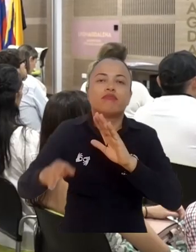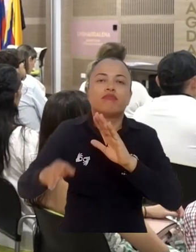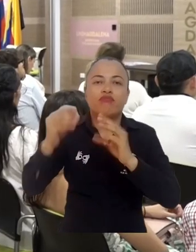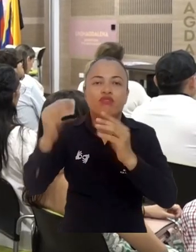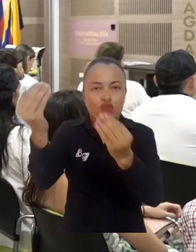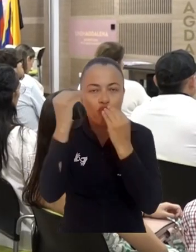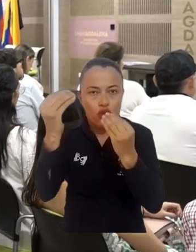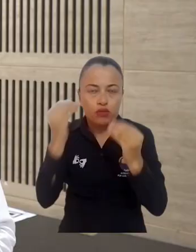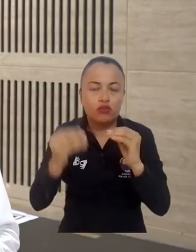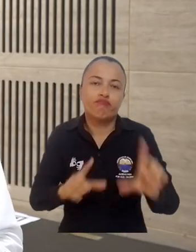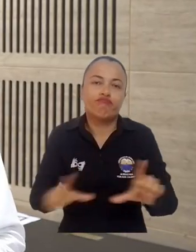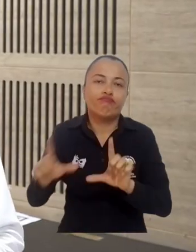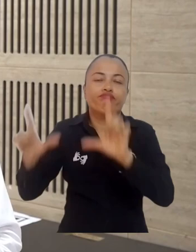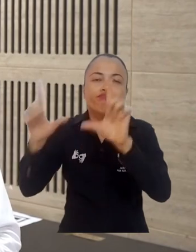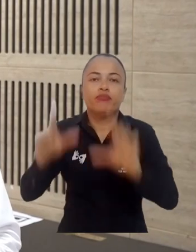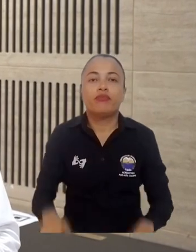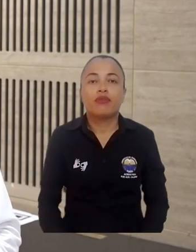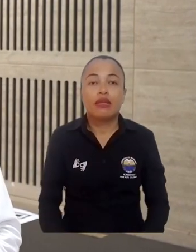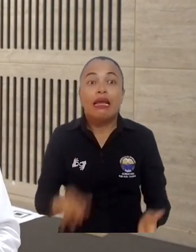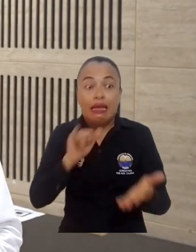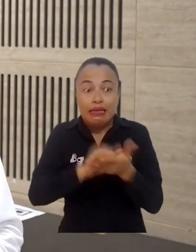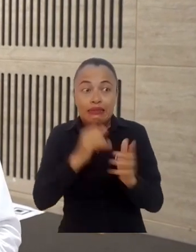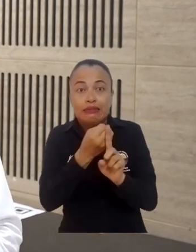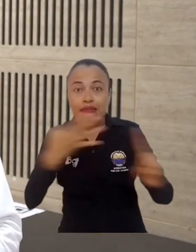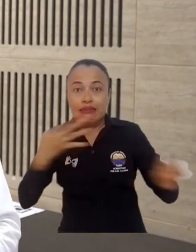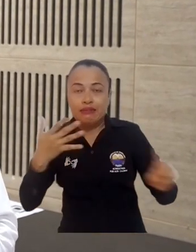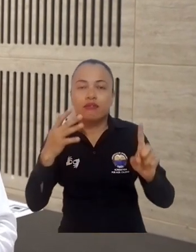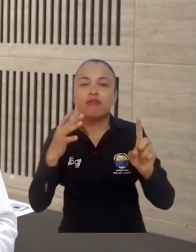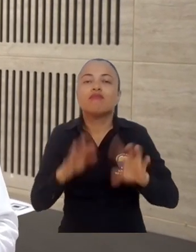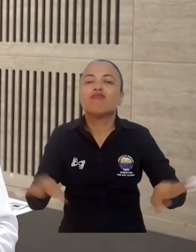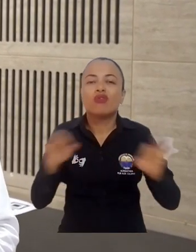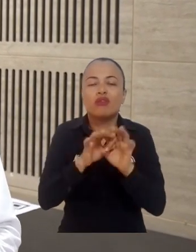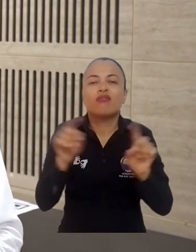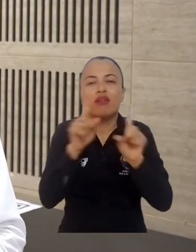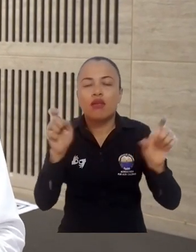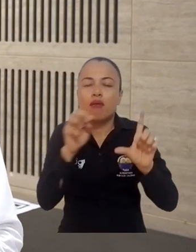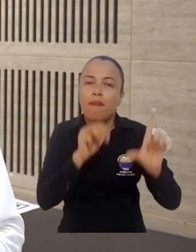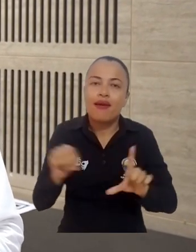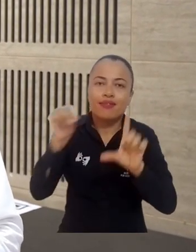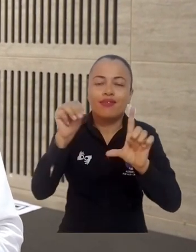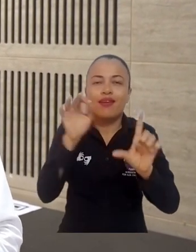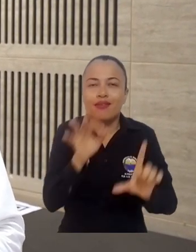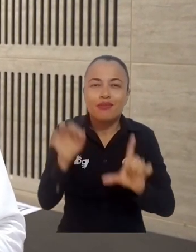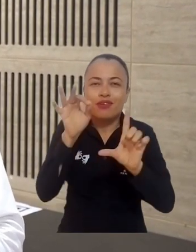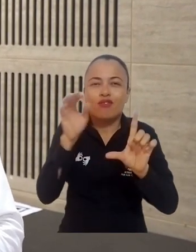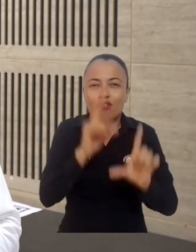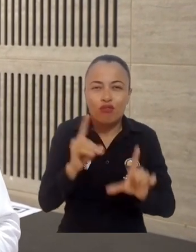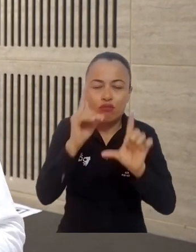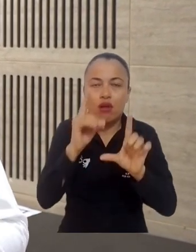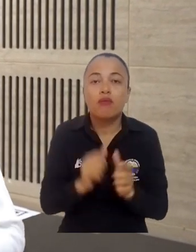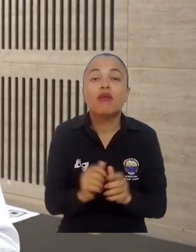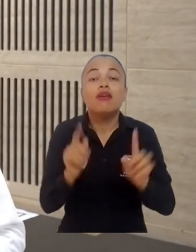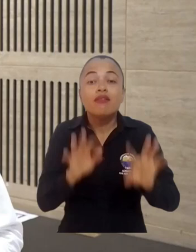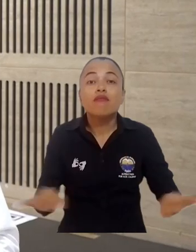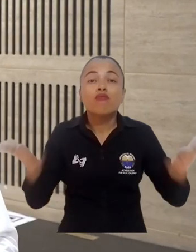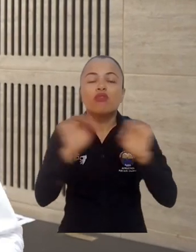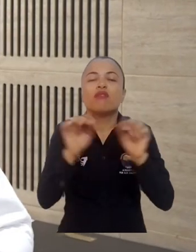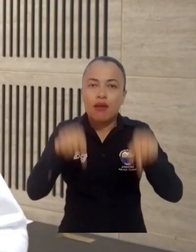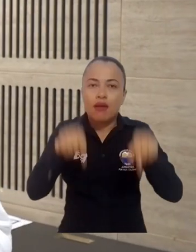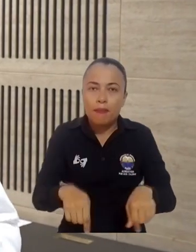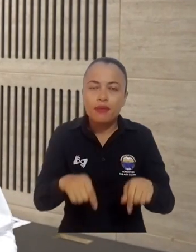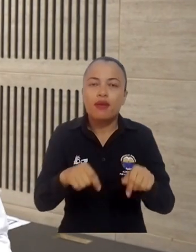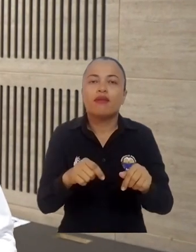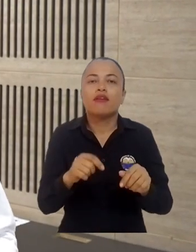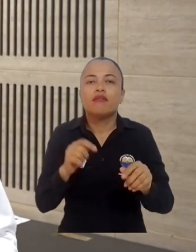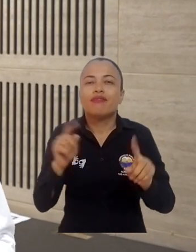para nuestros graduados. Creo que es un crecimiento significativo en la oferta, tanto a nivel de especializaciones, maestría y doctorado. Pero lo más importante,